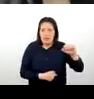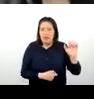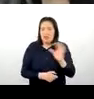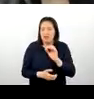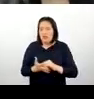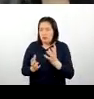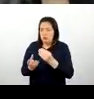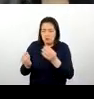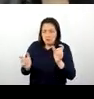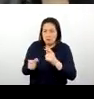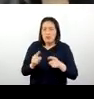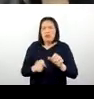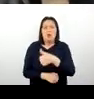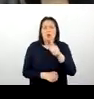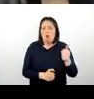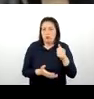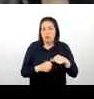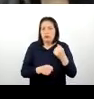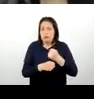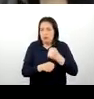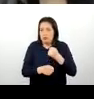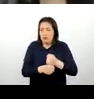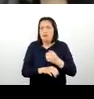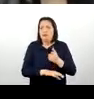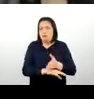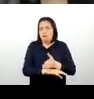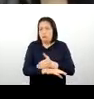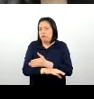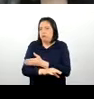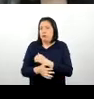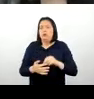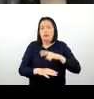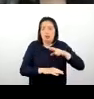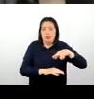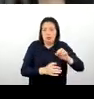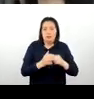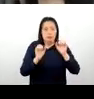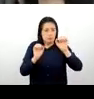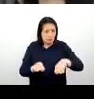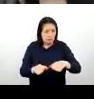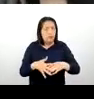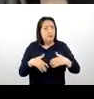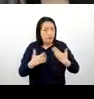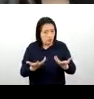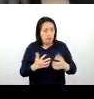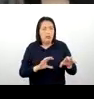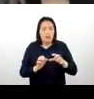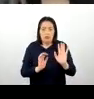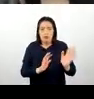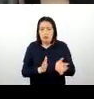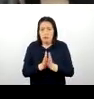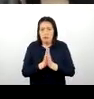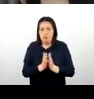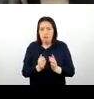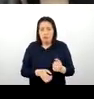turísticos y otras que todavía estamos trabajando poco a poco a nivel de la región, pero que tienen una gran potencialidad. Voy a pedir, por favor,